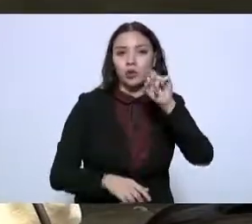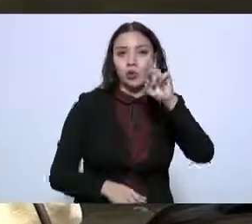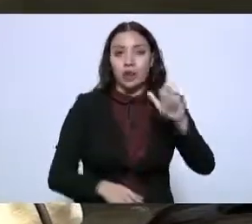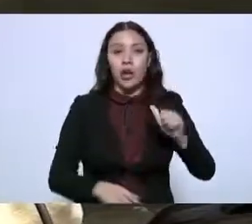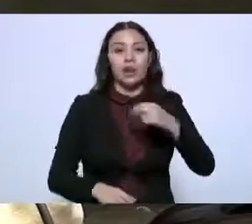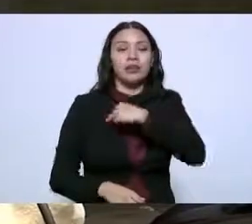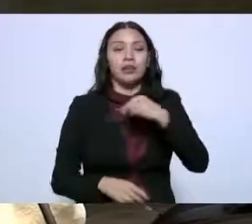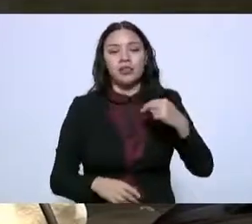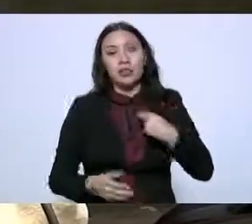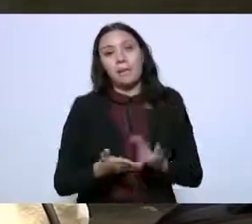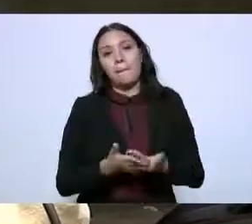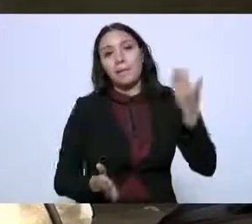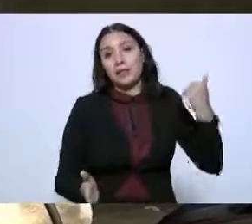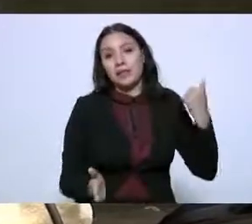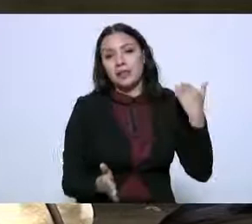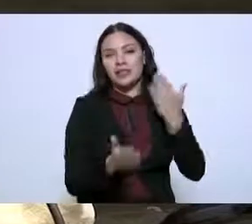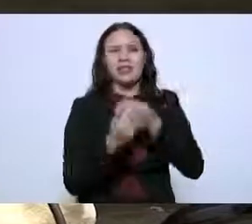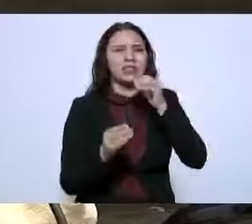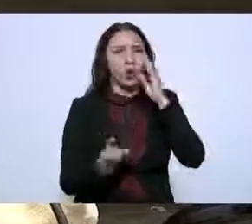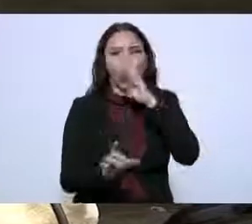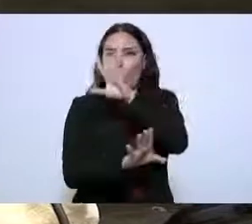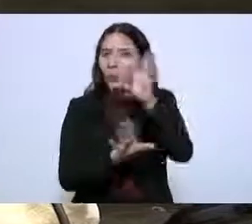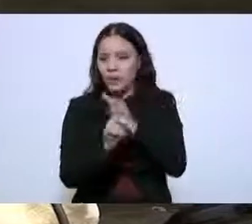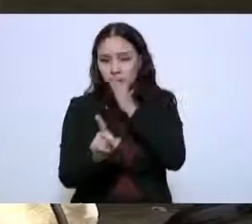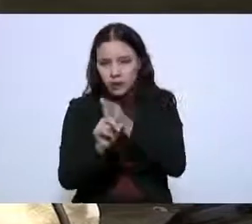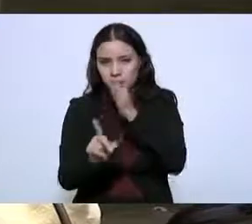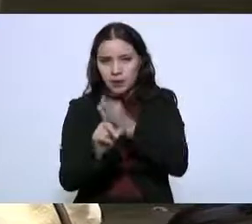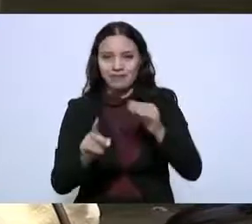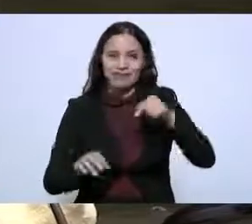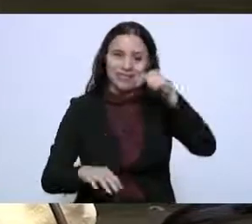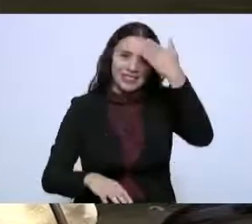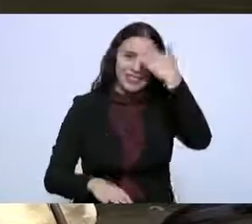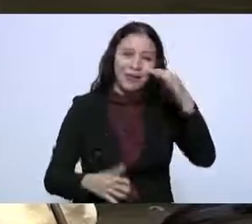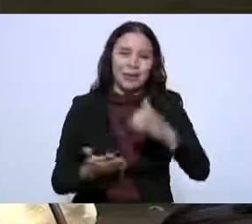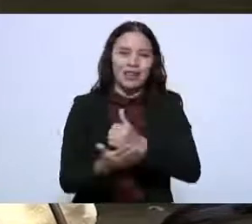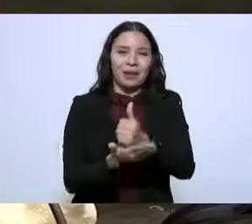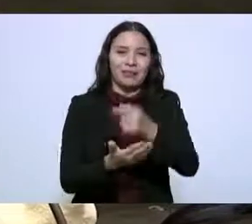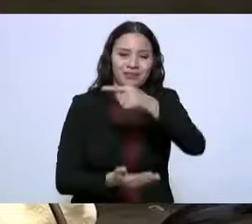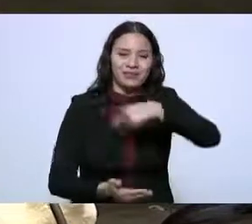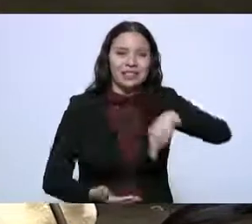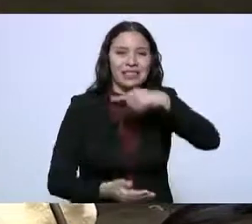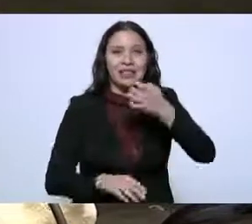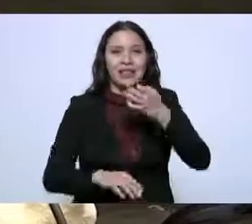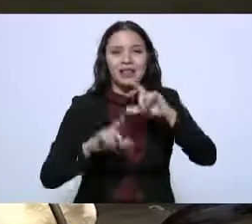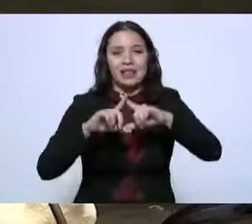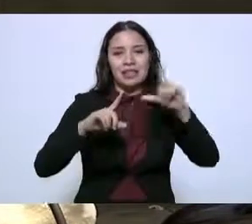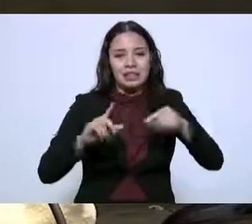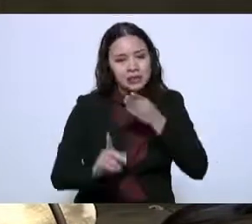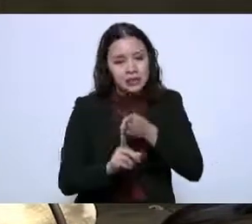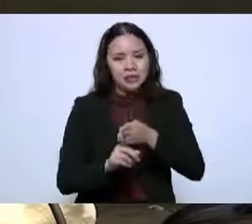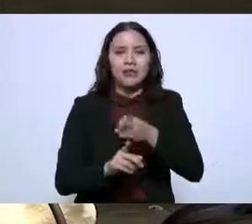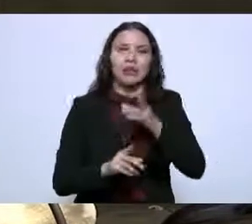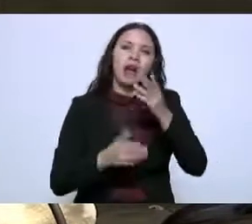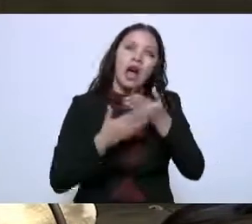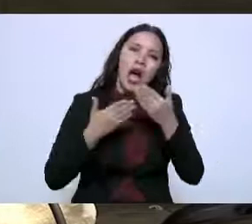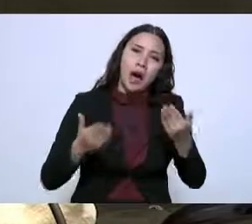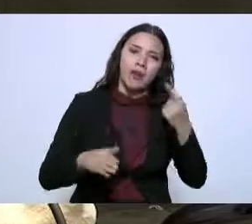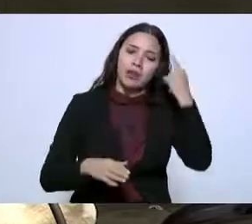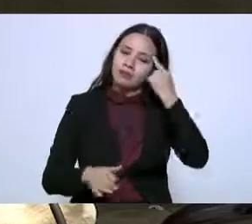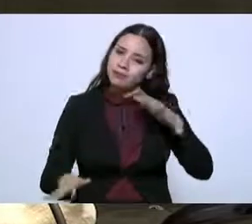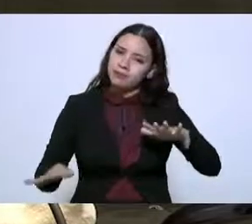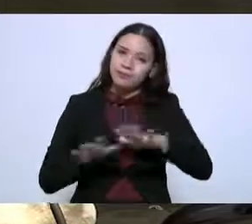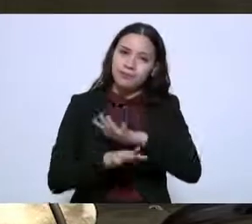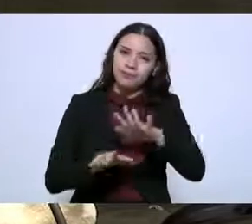antes se concentraba todo en la capital del país la mayor parte de los esfuerzos y se ha hecho un enorme